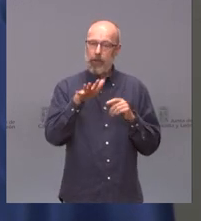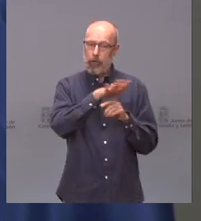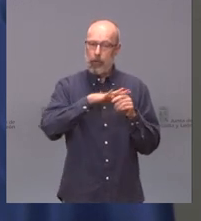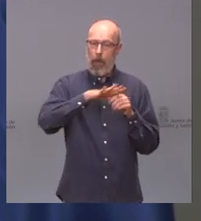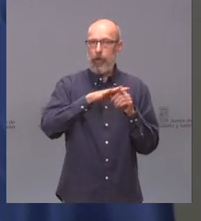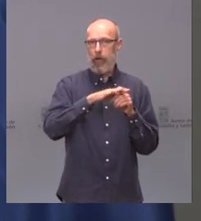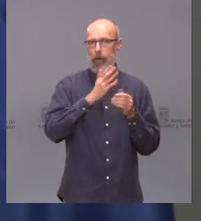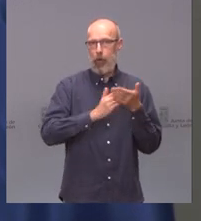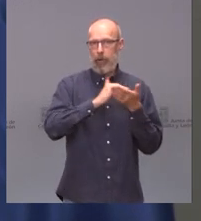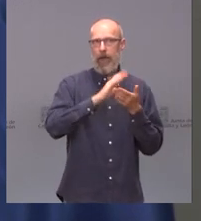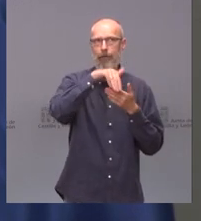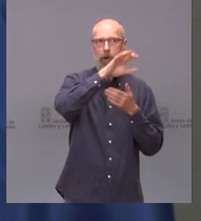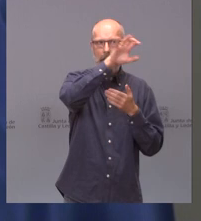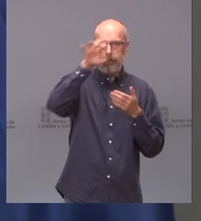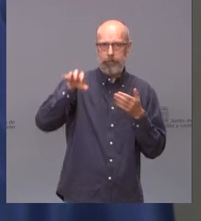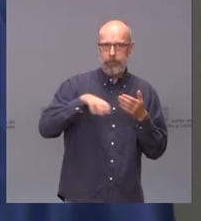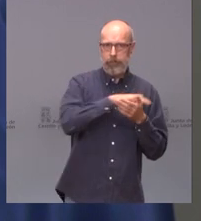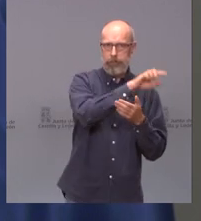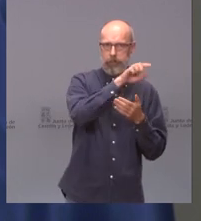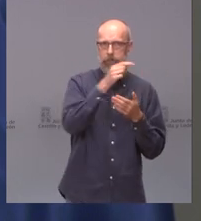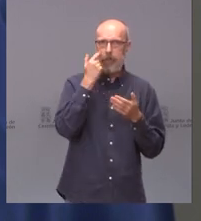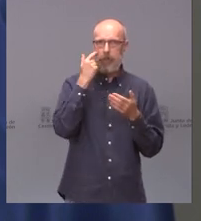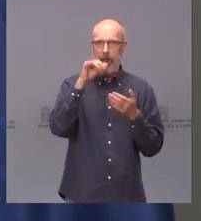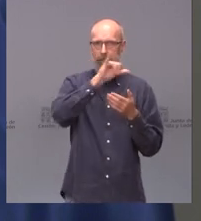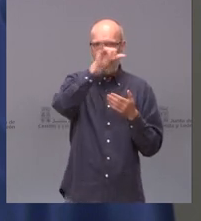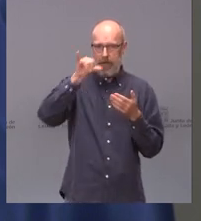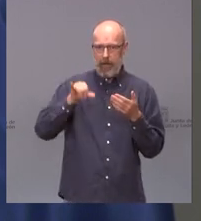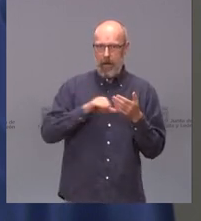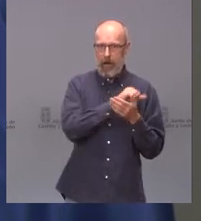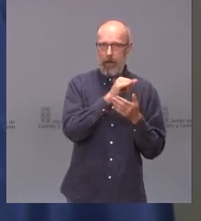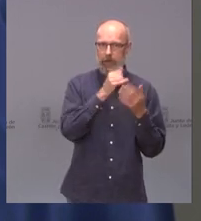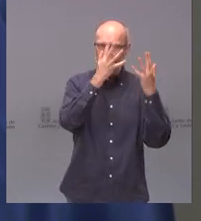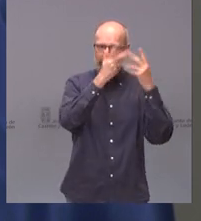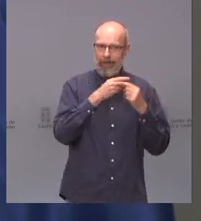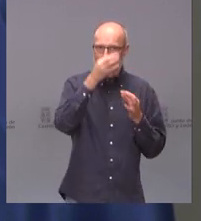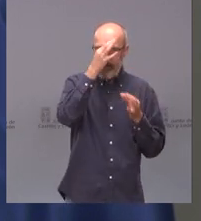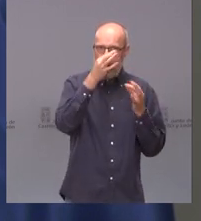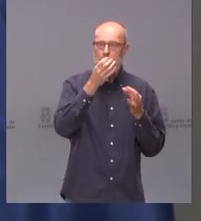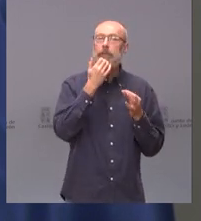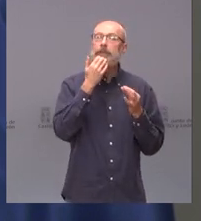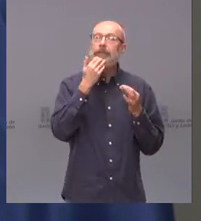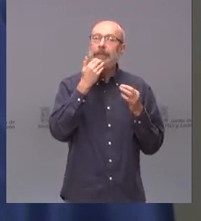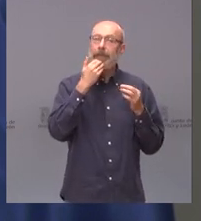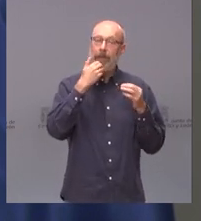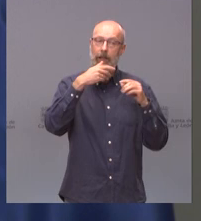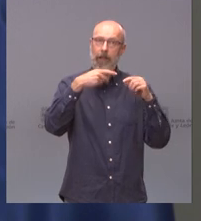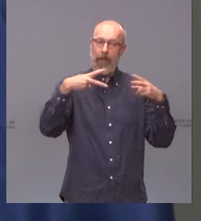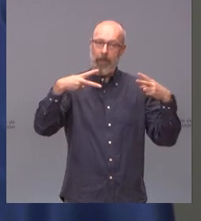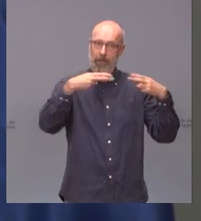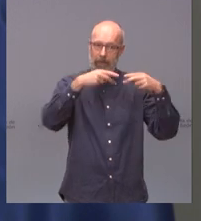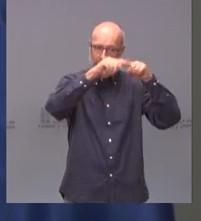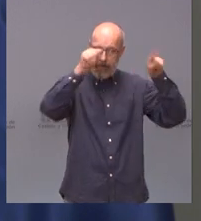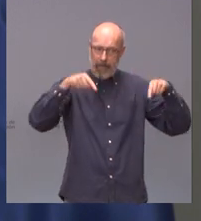mire la incidencia acumulada en las comunidades autónomas que circundan a nuestra comunidad y elimine el confinamiento perimetral y dígame si está usted preocupado.